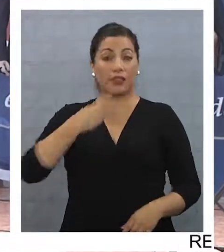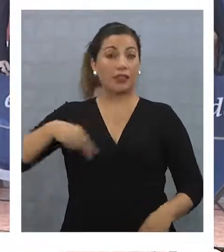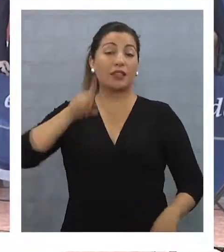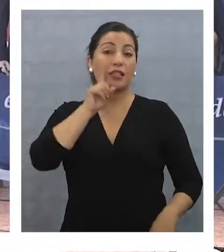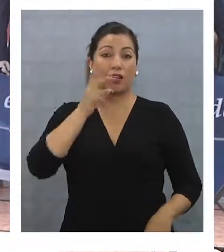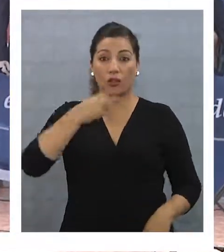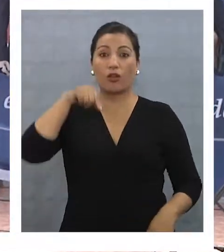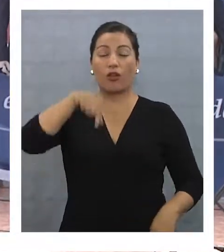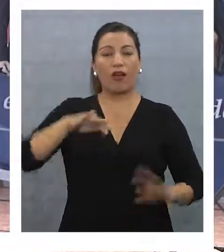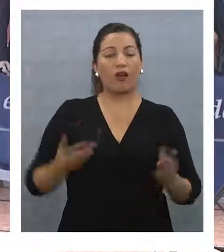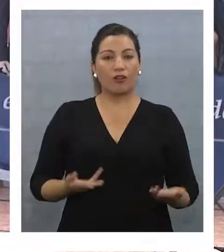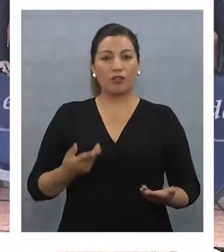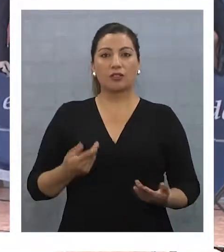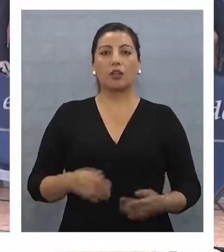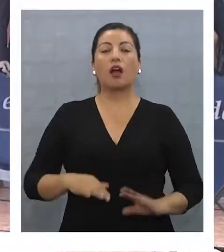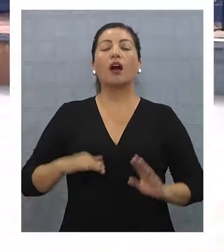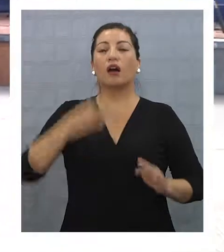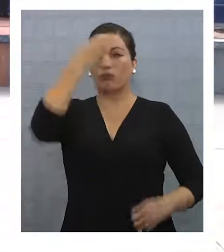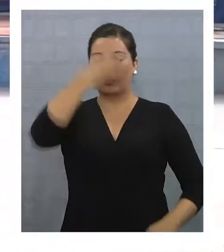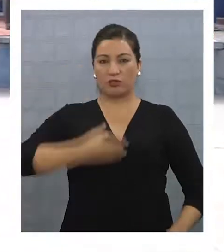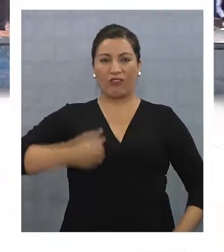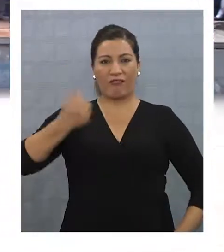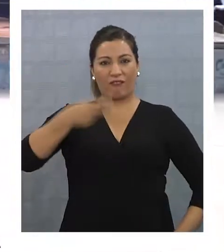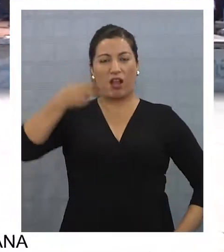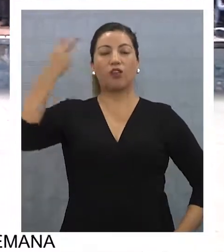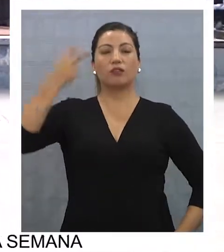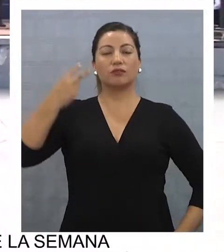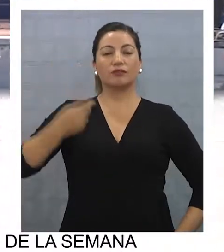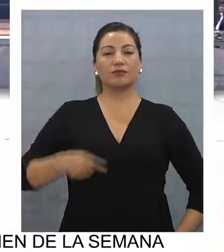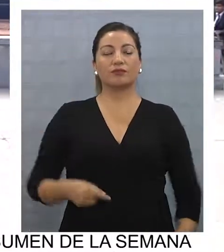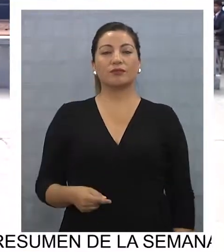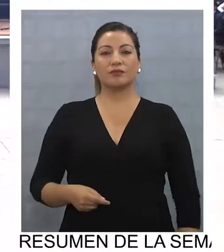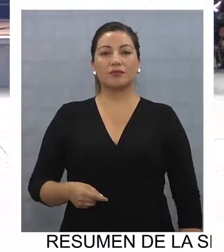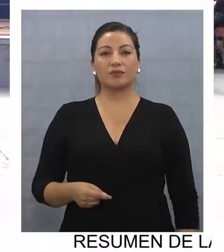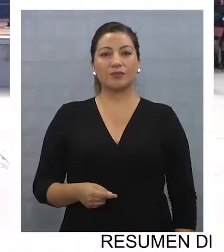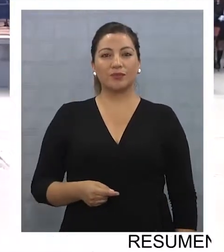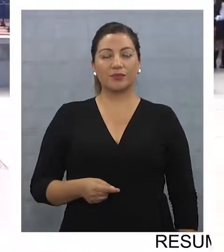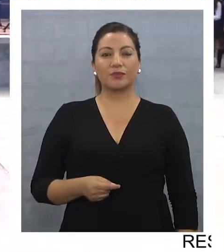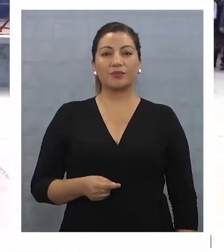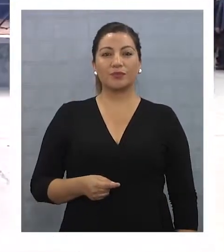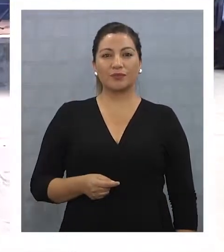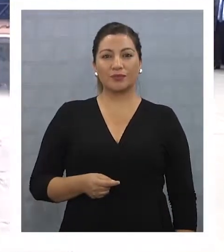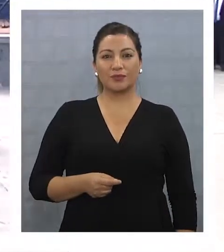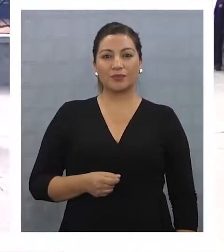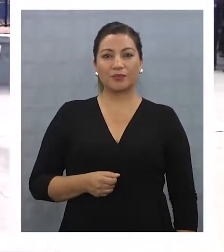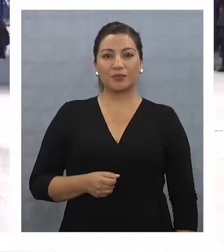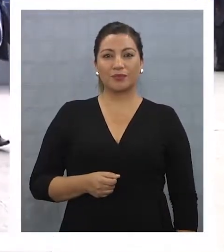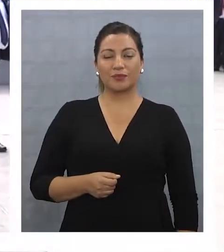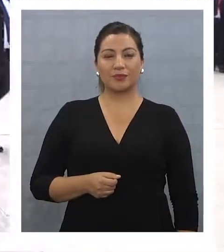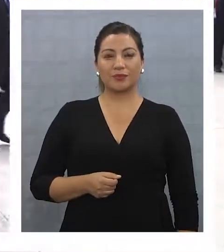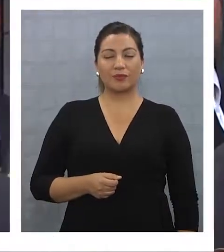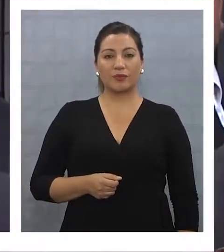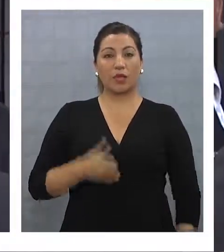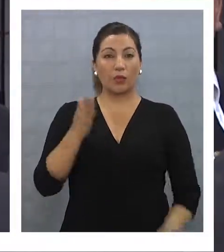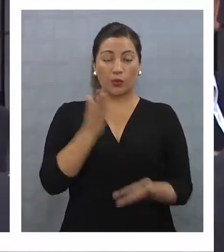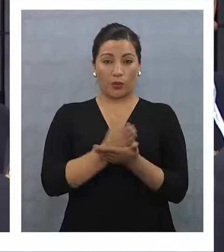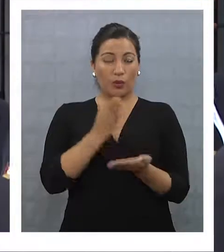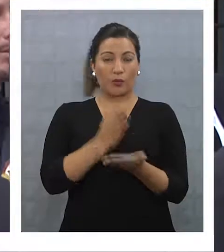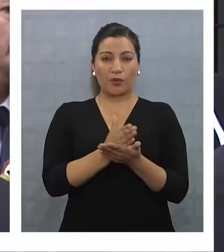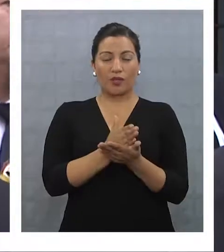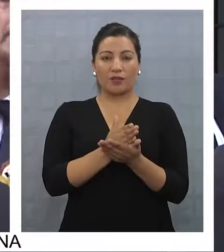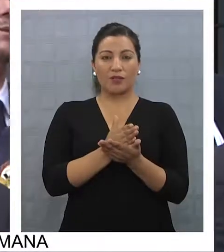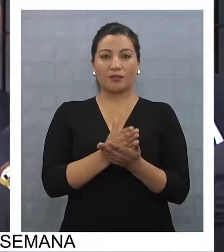somos, hombres de valor y de principio, y cuando se llama, es un colegio donde,